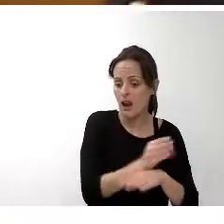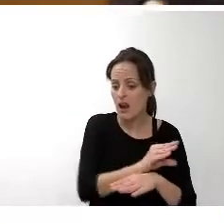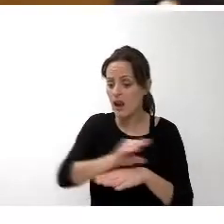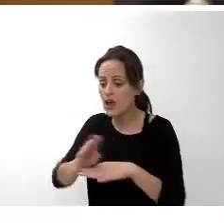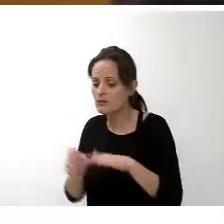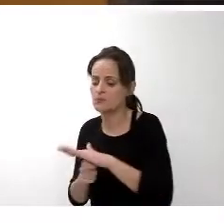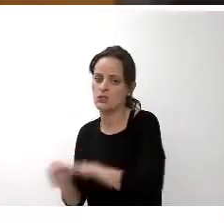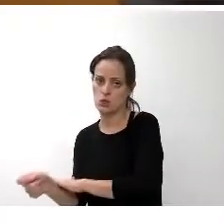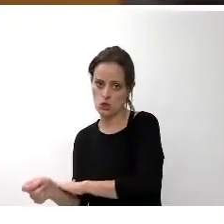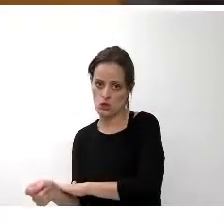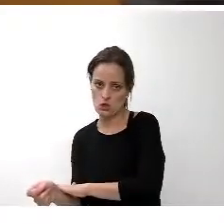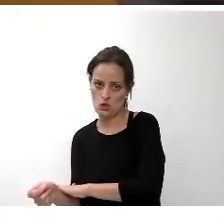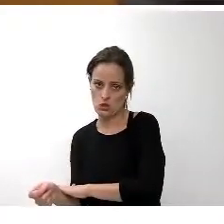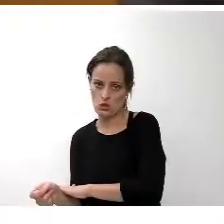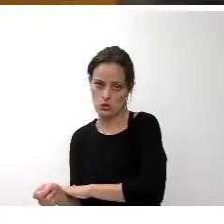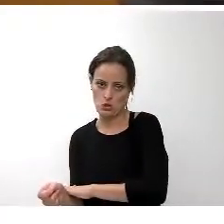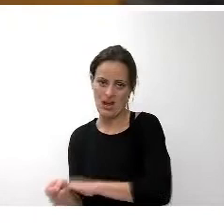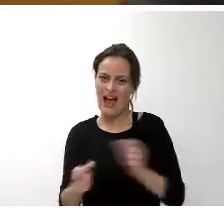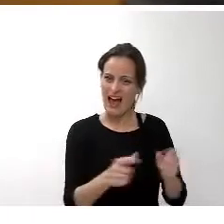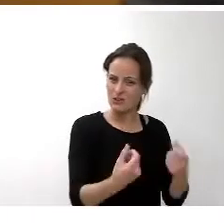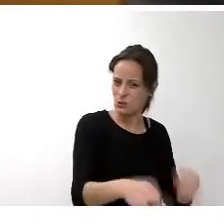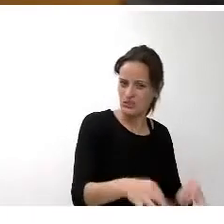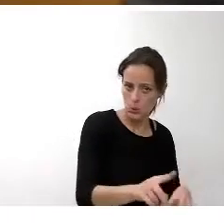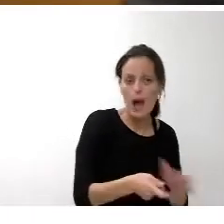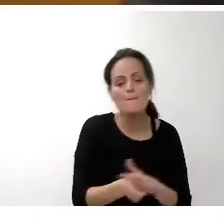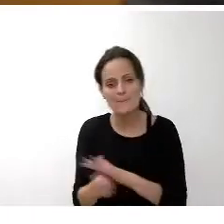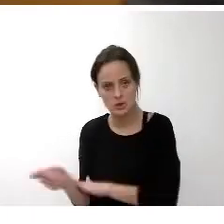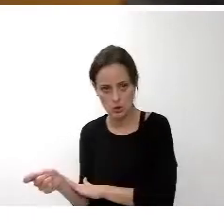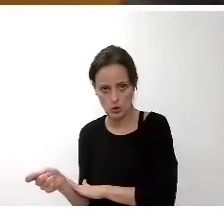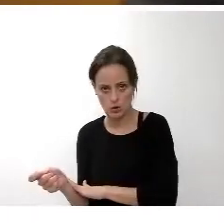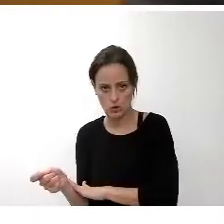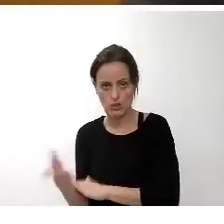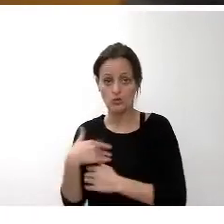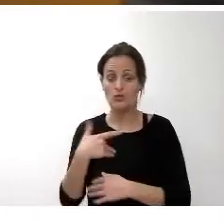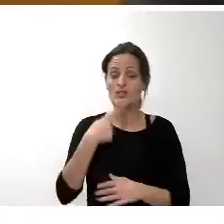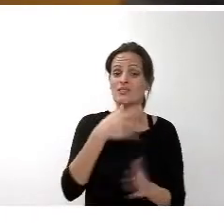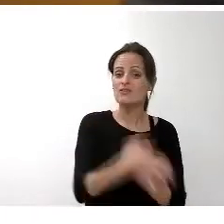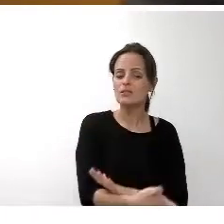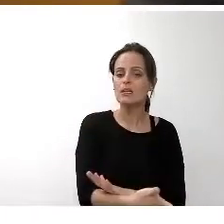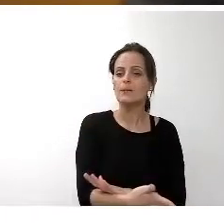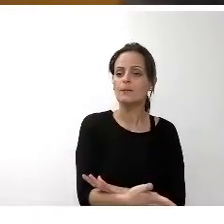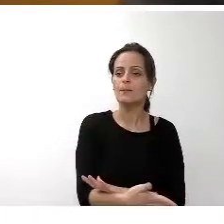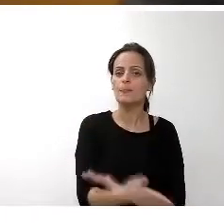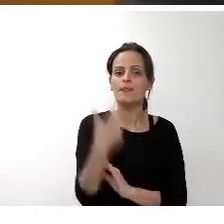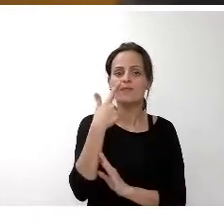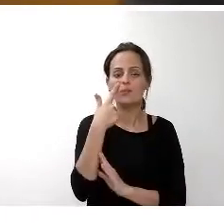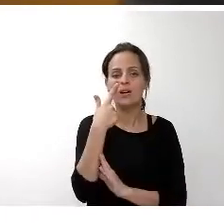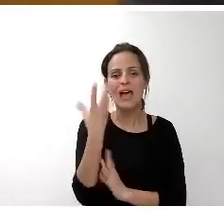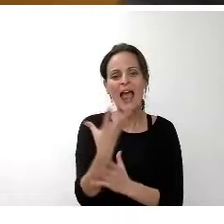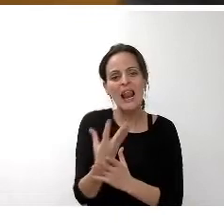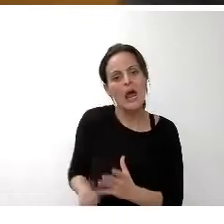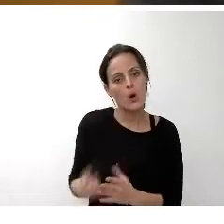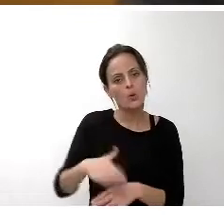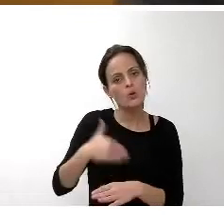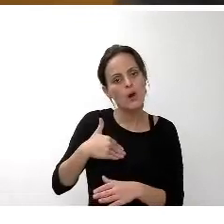inversión, no a gasto corriente. Y, por lo tanto, este es un índice, la evolución del ahorro bruto en los últimos 10 años,